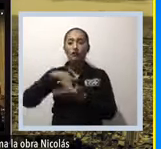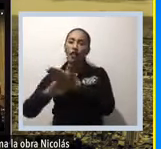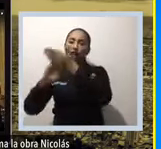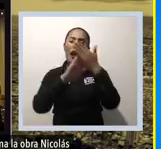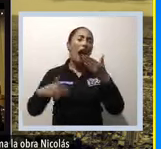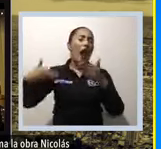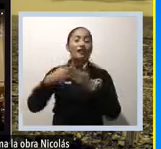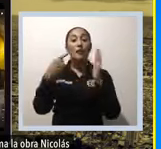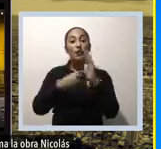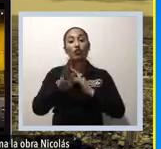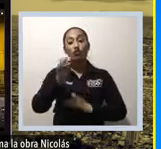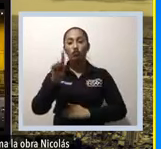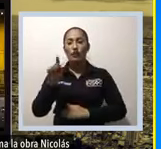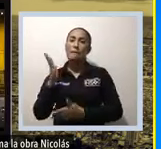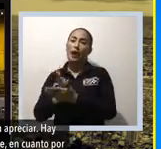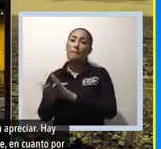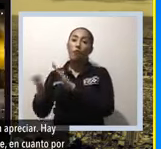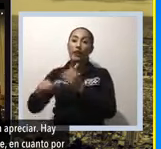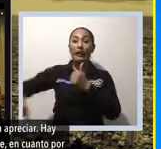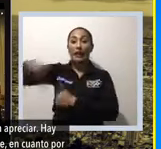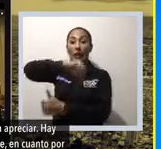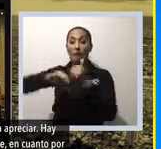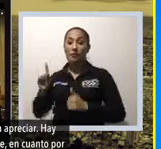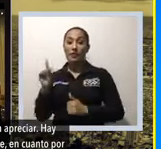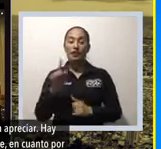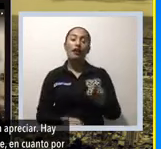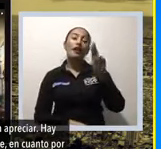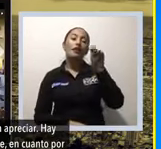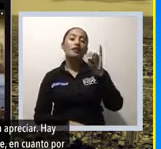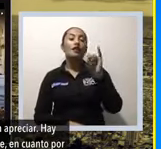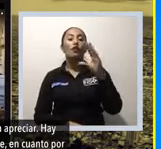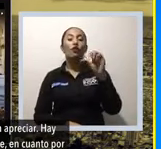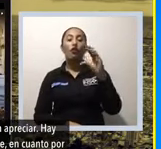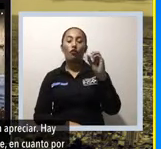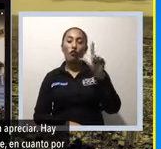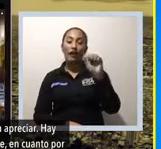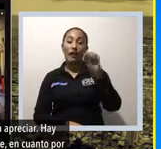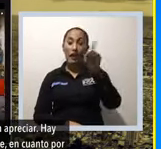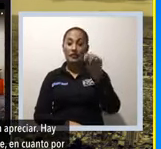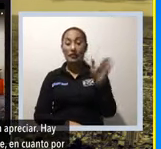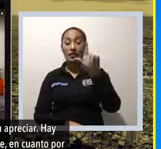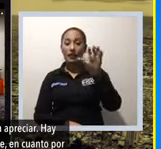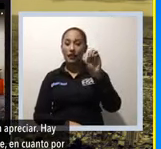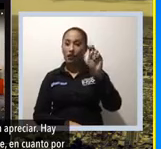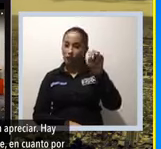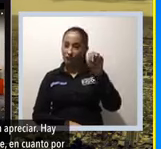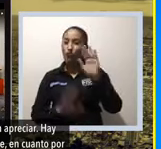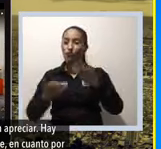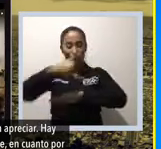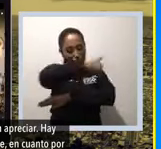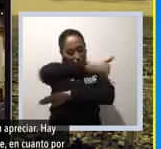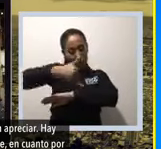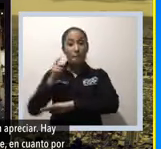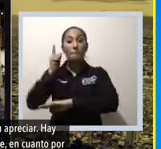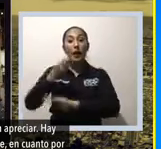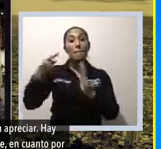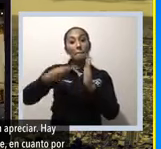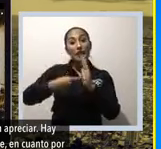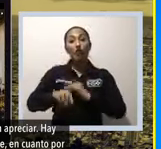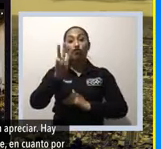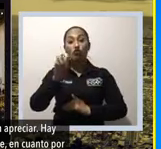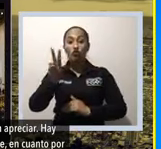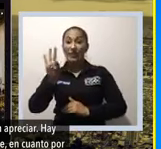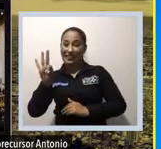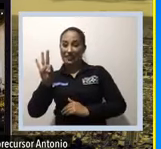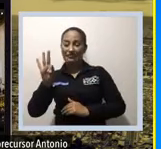la lleva a feliz término en 1823, que es la catedral que ustedes hoy pueden apreciar. Hay algunos datos que me gustaría referirles, en cuanto,